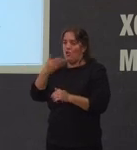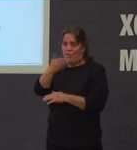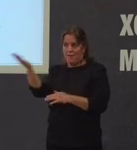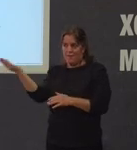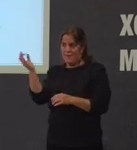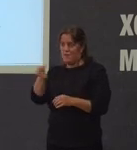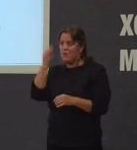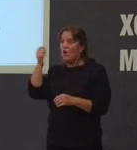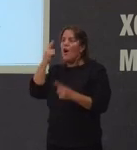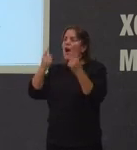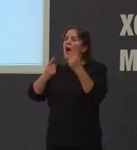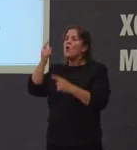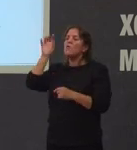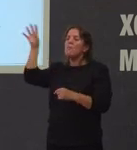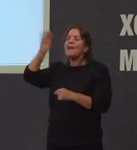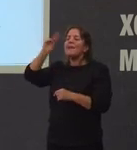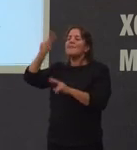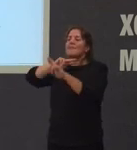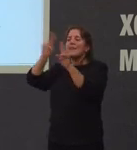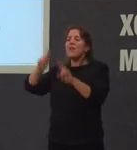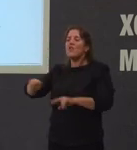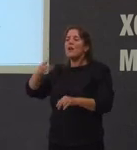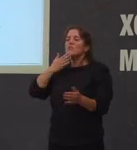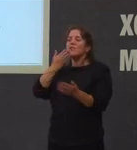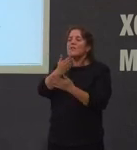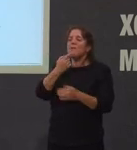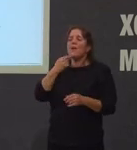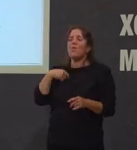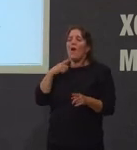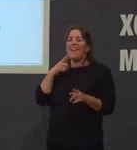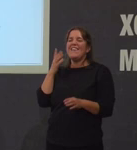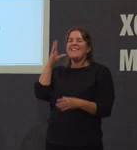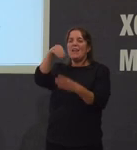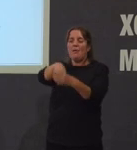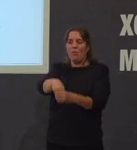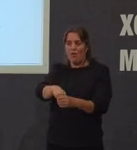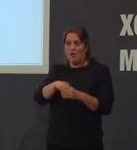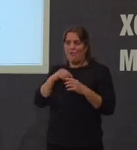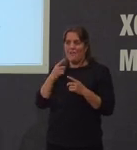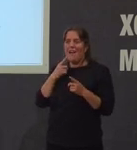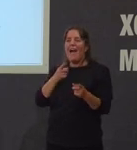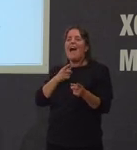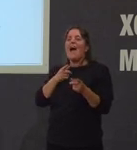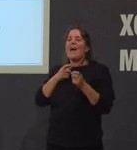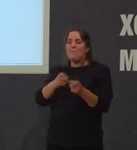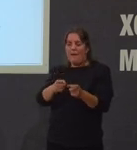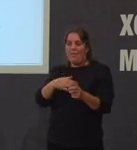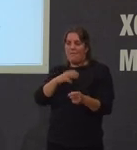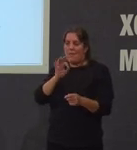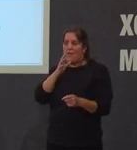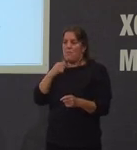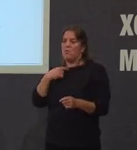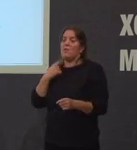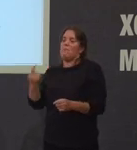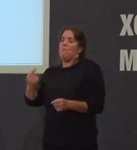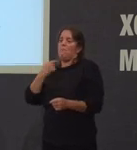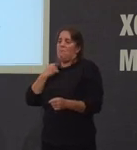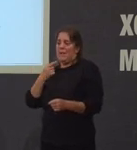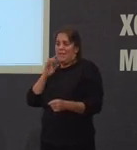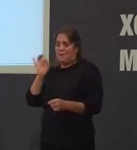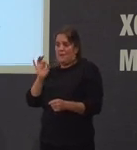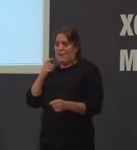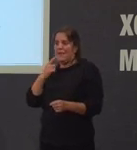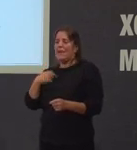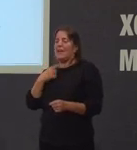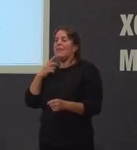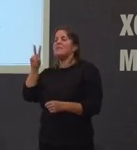internacionales solicitaban intervención armada en España despois de que perdera o eixo Berlín Roma a Segunda Guerra Mundial que